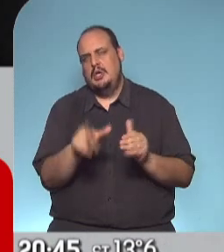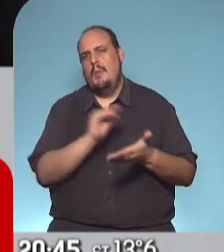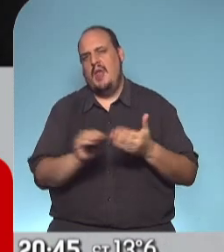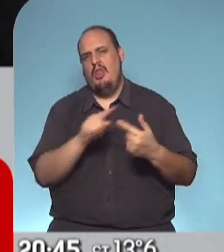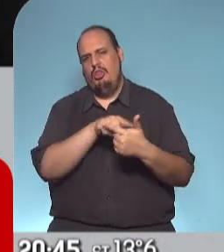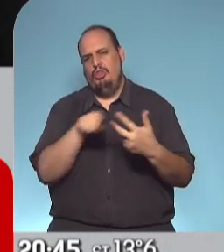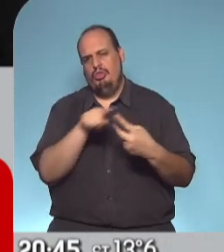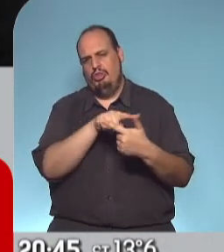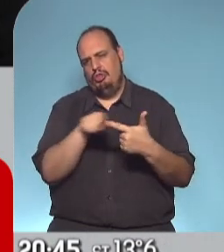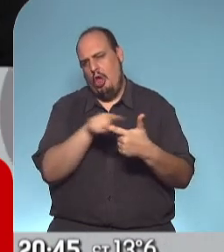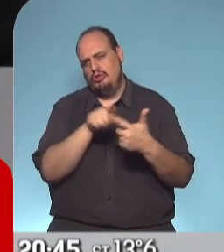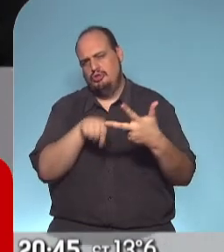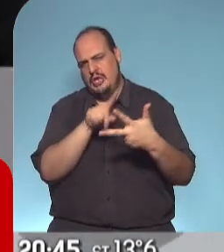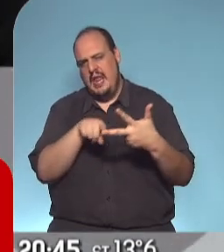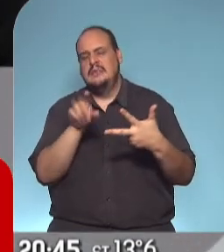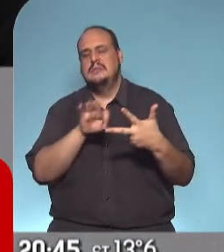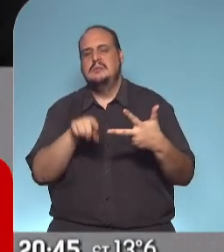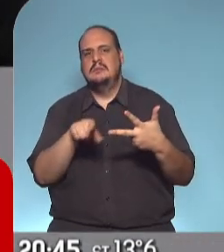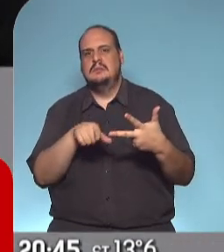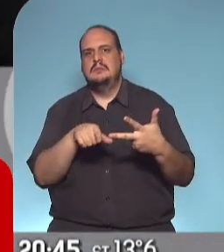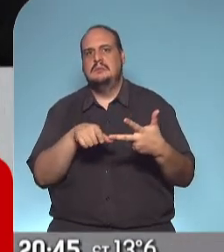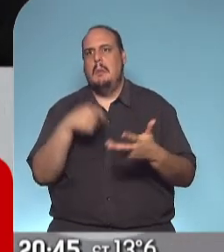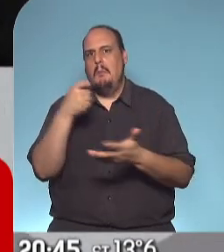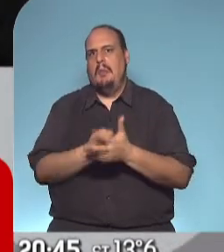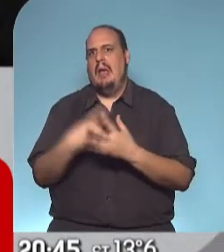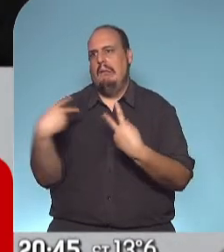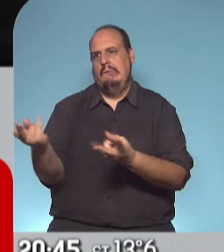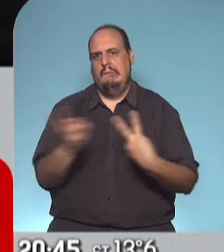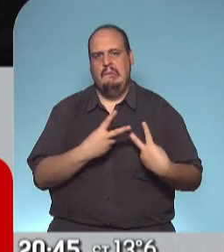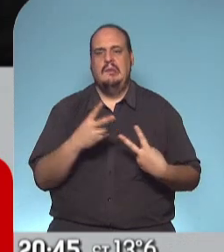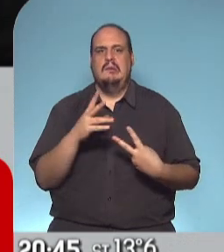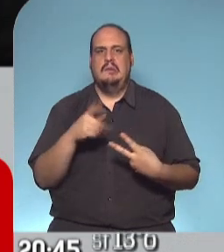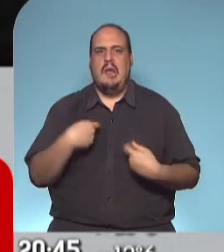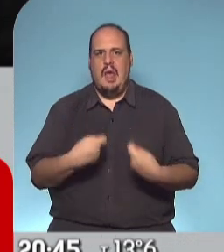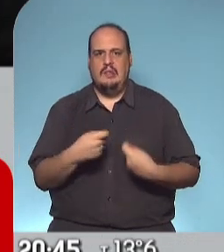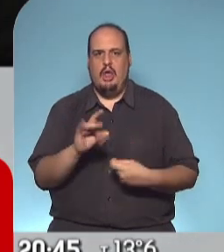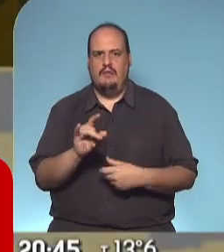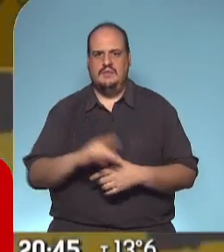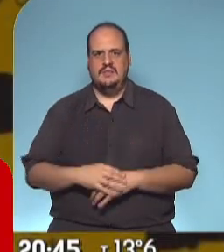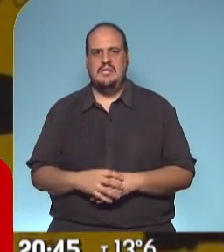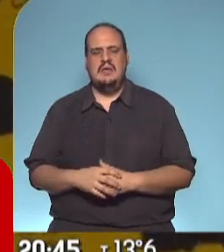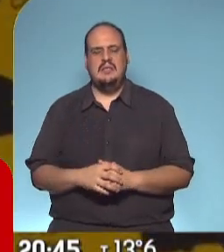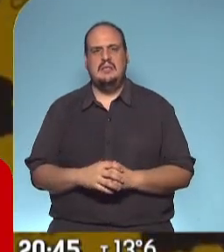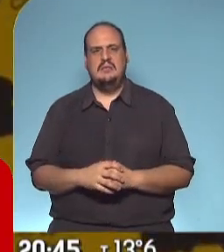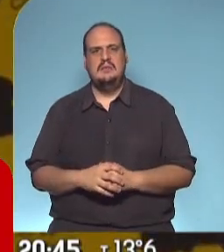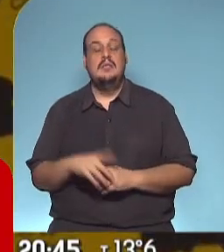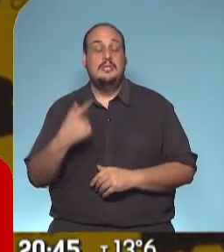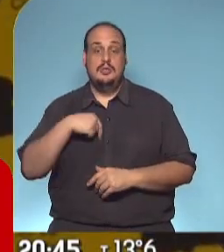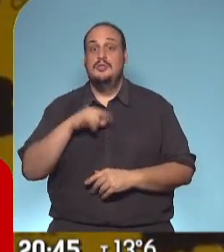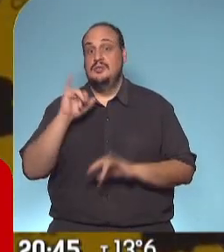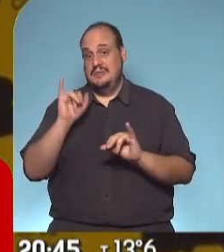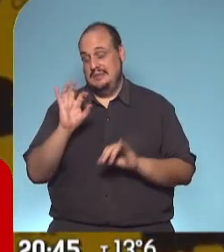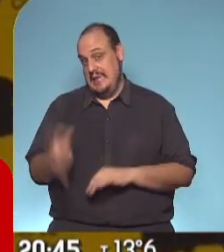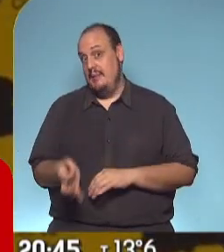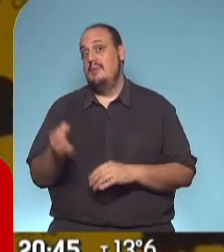un costo muy importante movilizar a esos empleados. A ver, sabemos que es un problema y